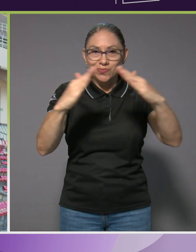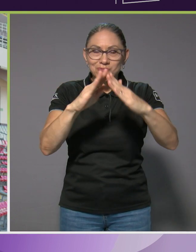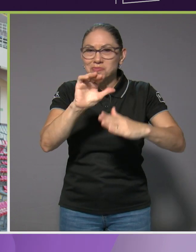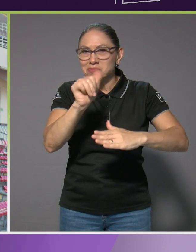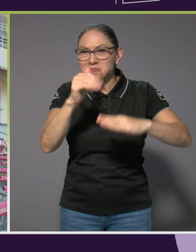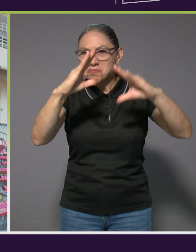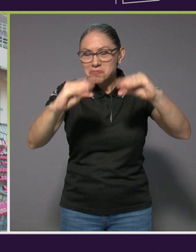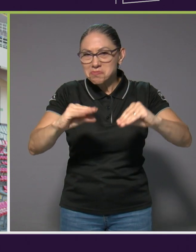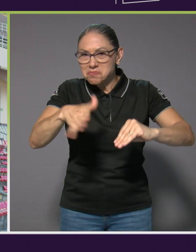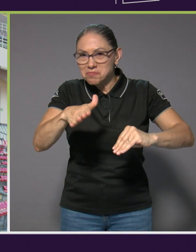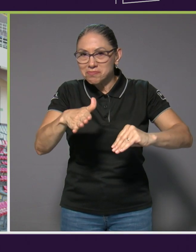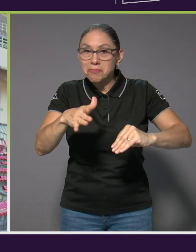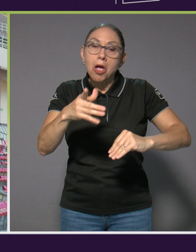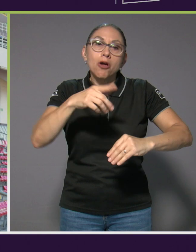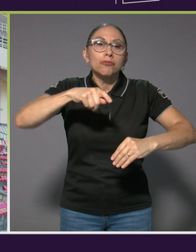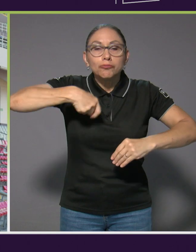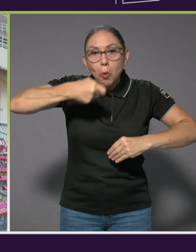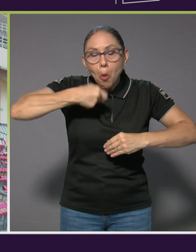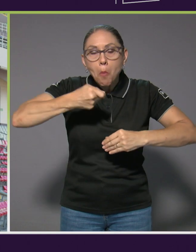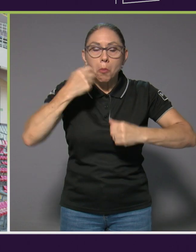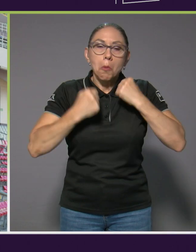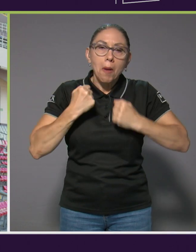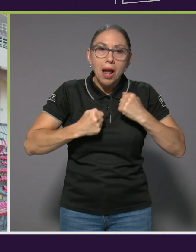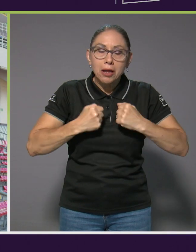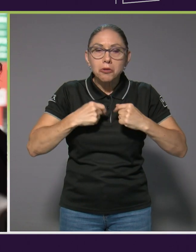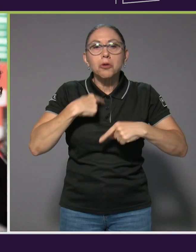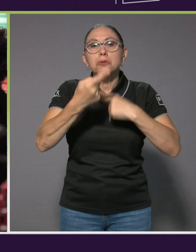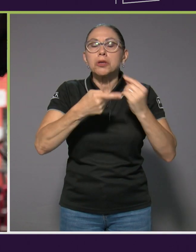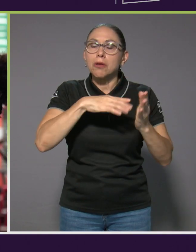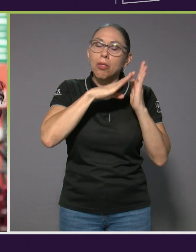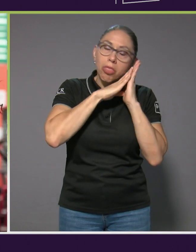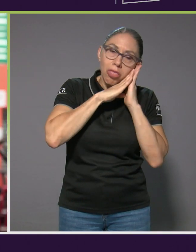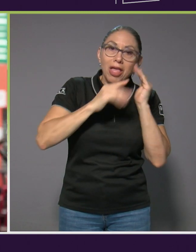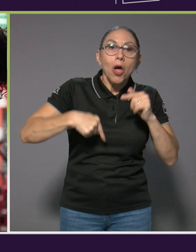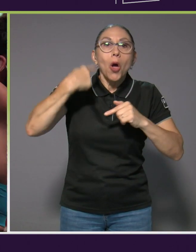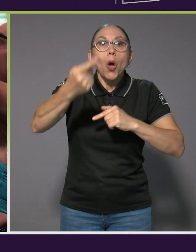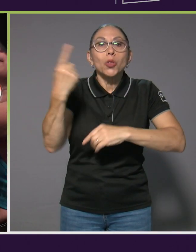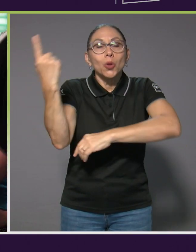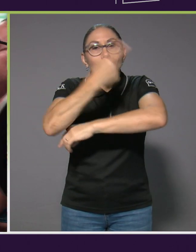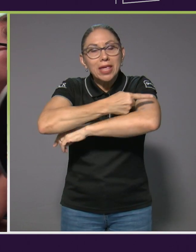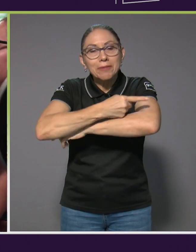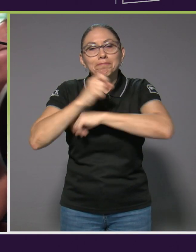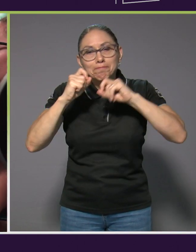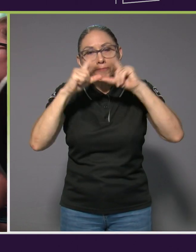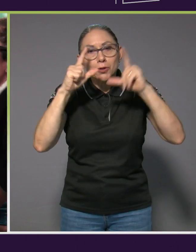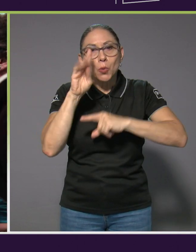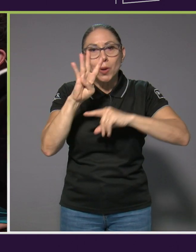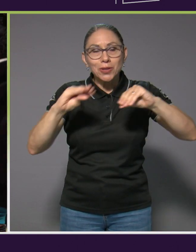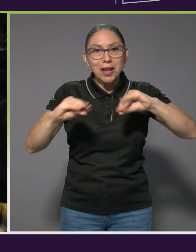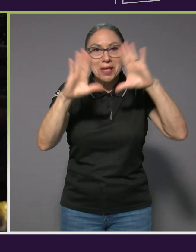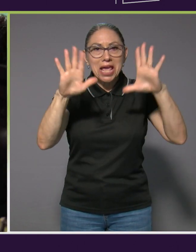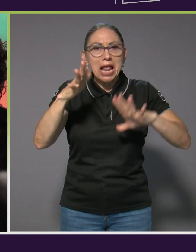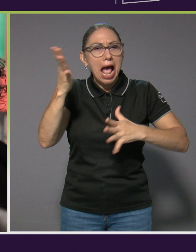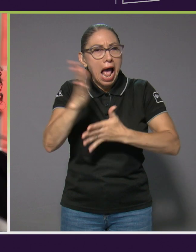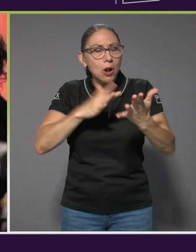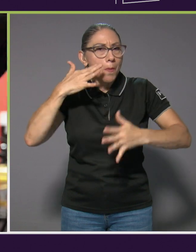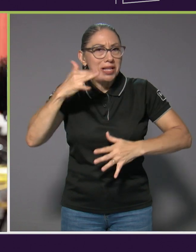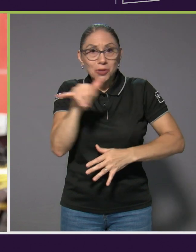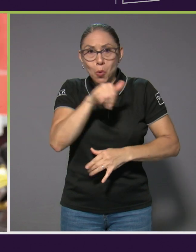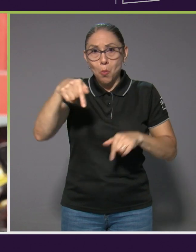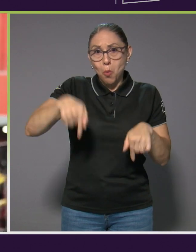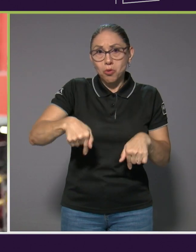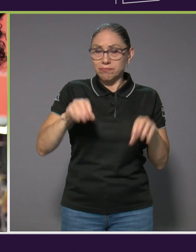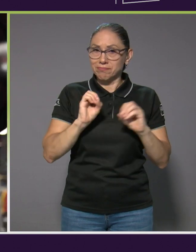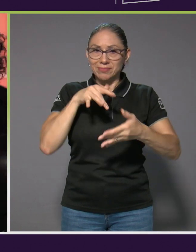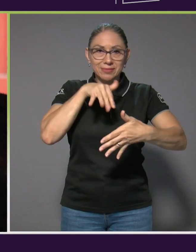acostarme a dormir, bueno comer, bañarme y al siguiente día levantarme a las 4 y media de la mañana a hacer rutinas parecidas, como hoy digamos que hoy no tengo que estudiar, pero